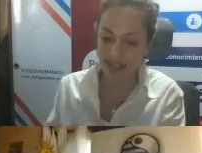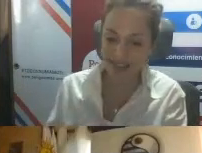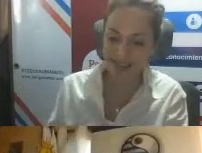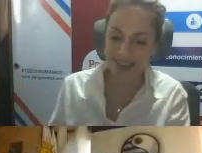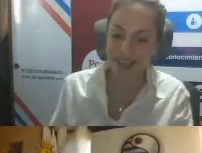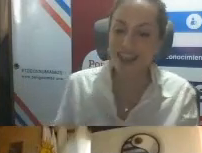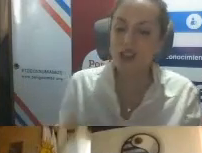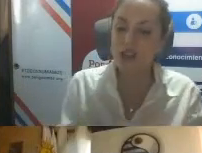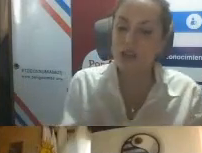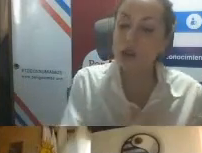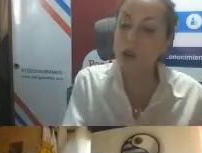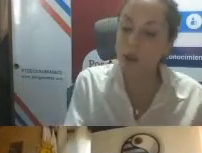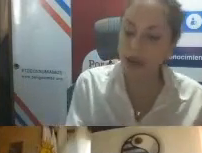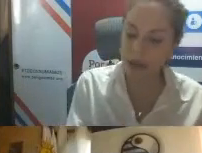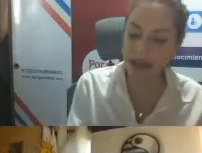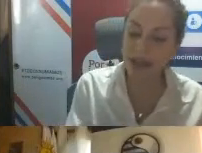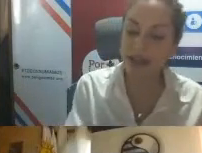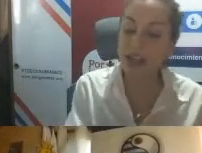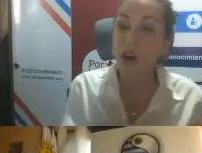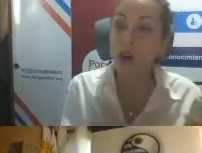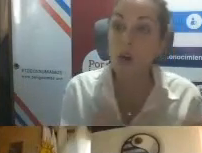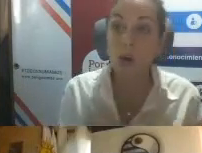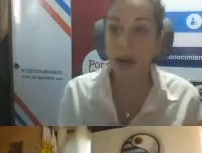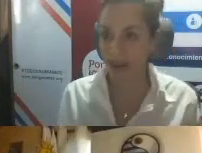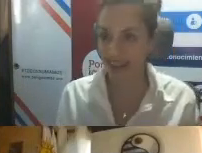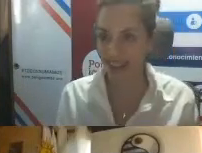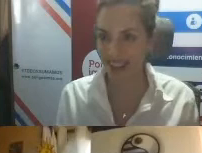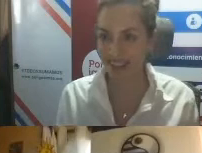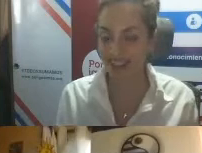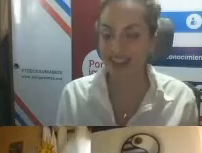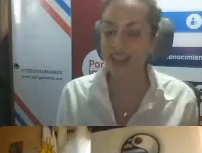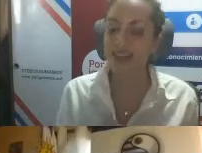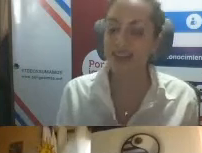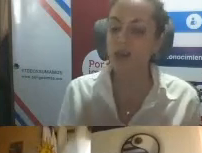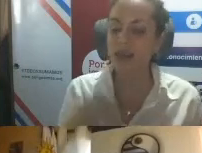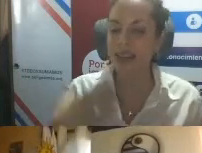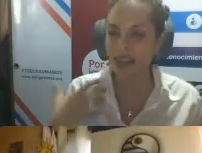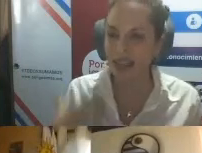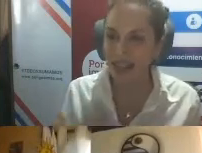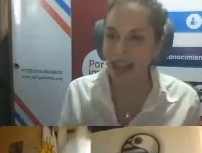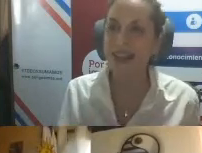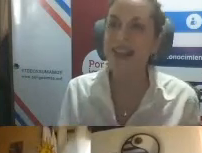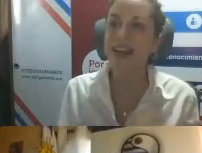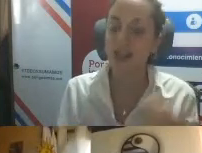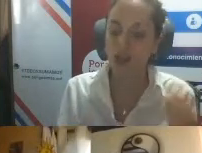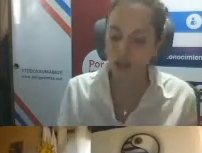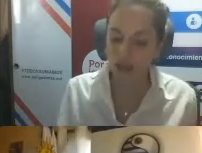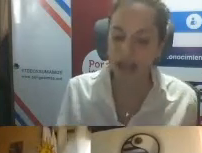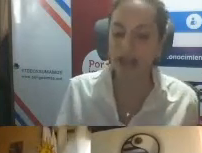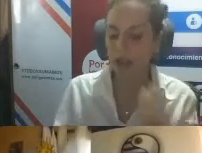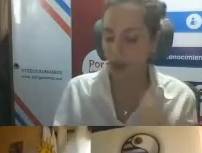sociales, de los servicios gubernamentales y no gubernamentales, ¿sí? Tanto en materia sanitaria,